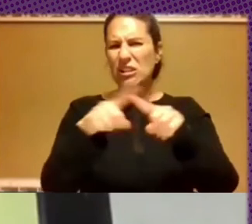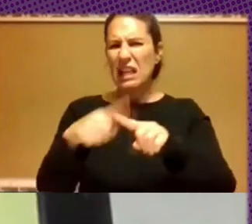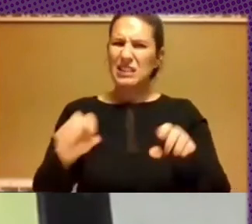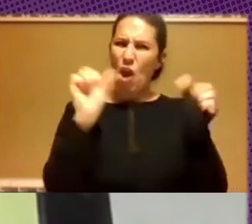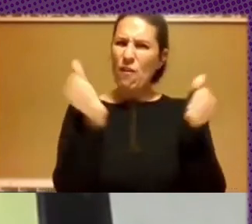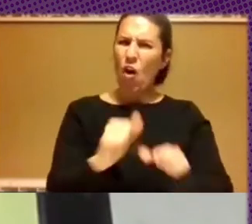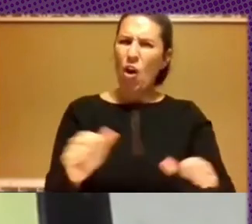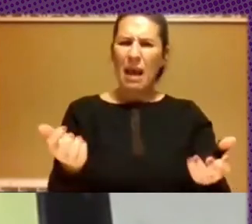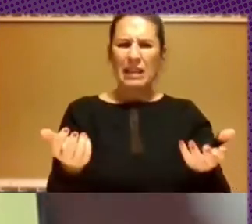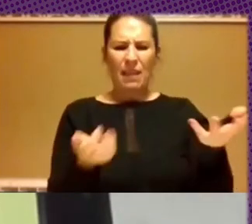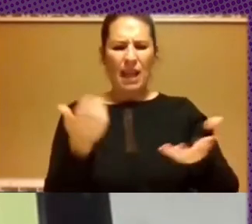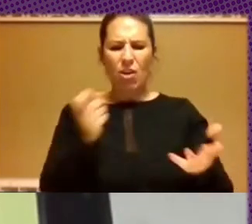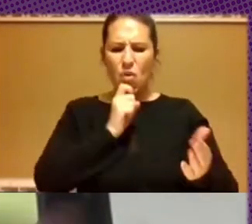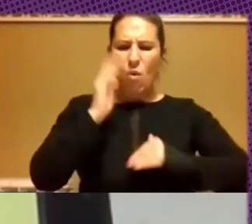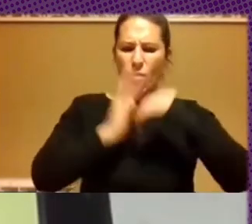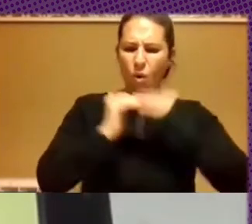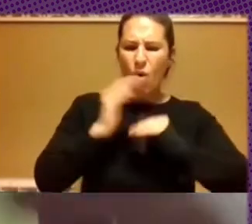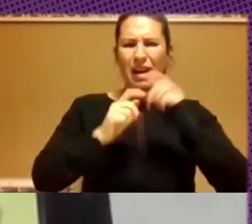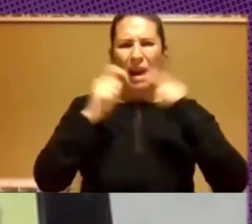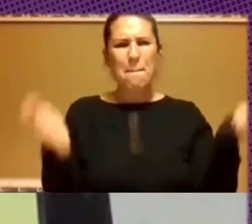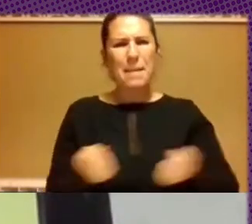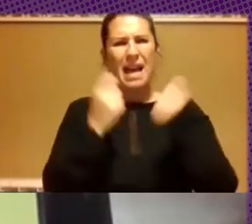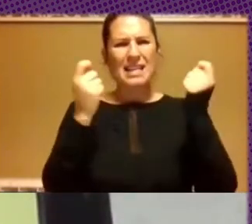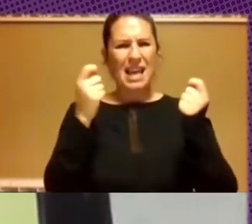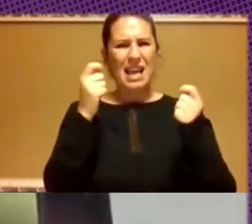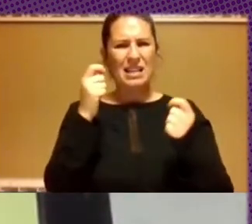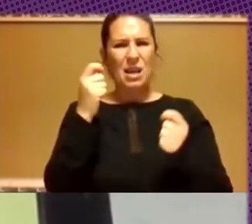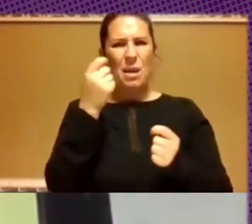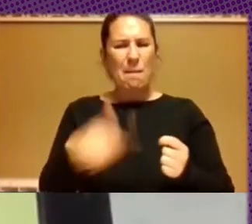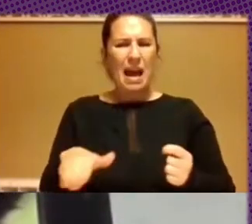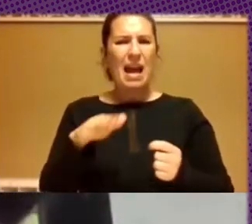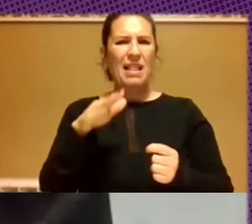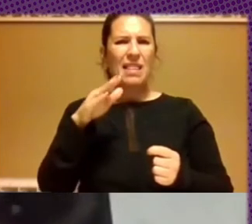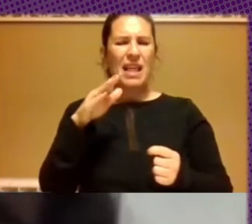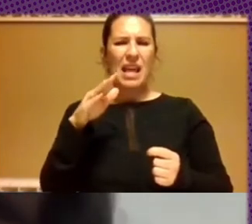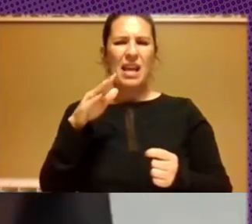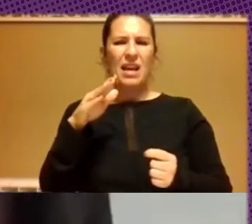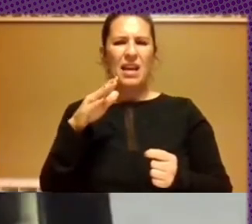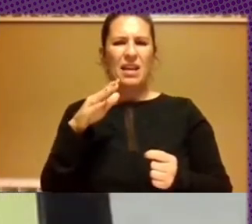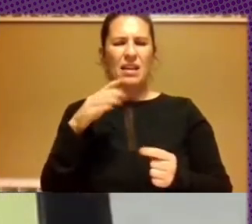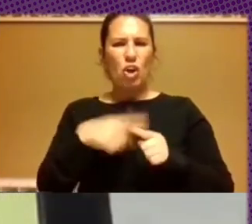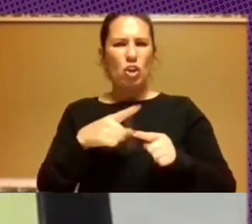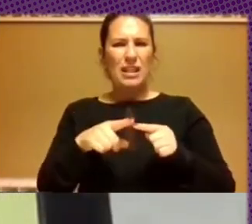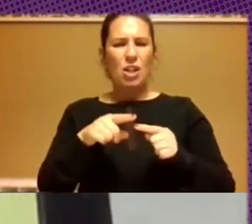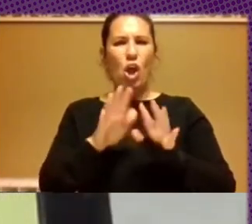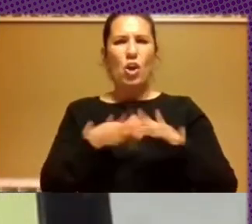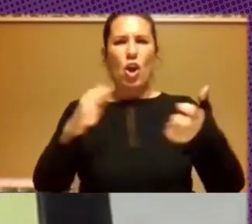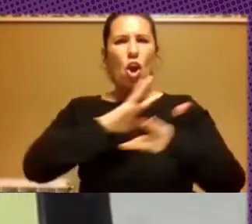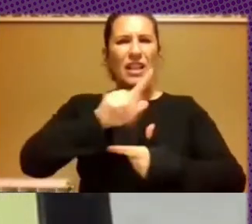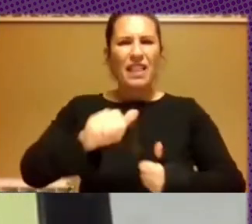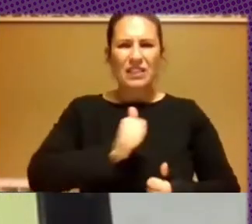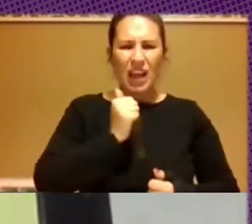de cómo se construyen esas campañas maliciosas a través de las bots, de los trolls, que han sido o son hoy parte inclusive